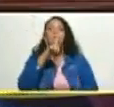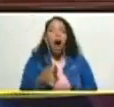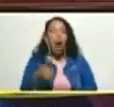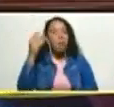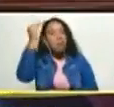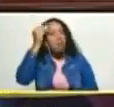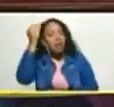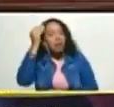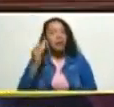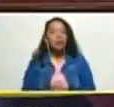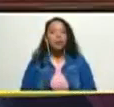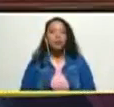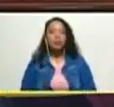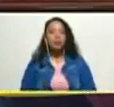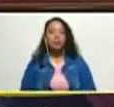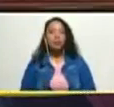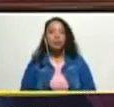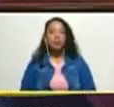pensados